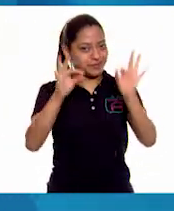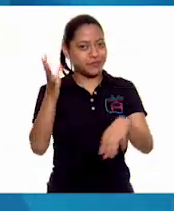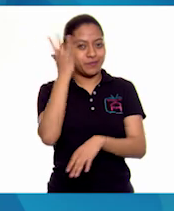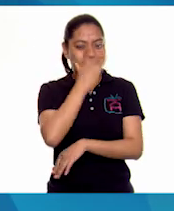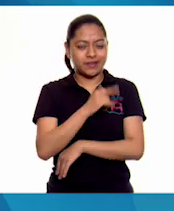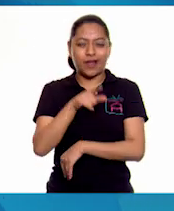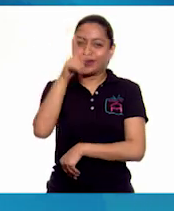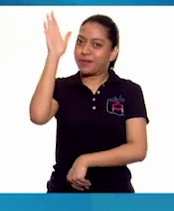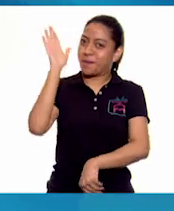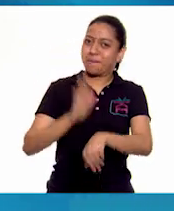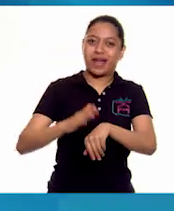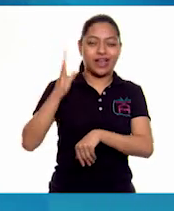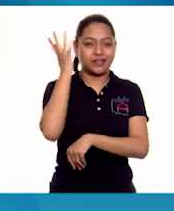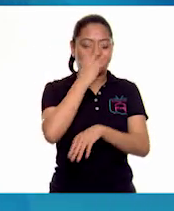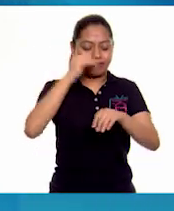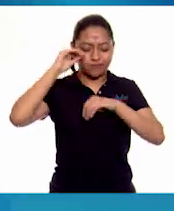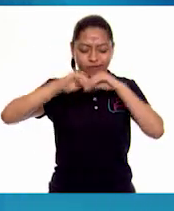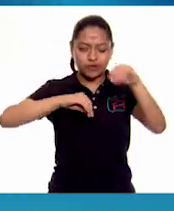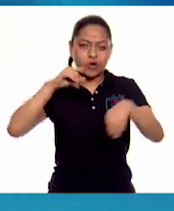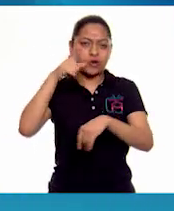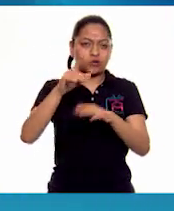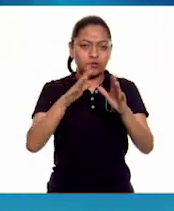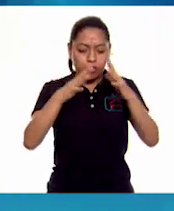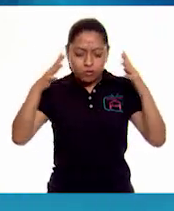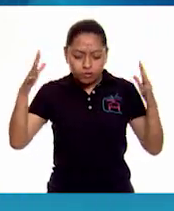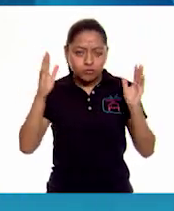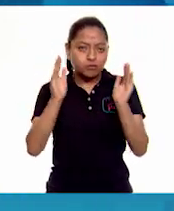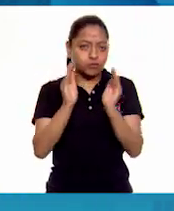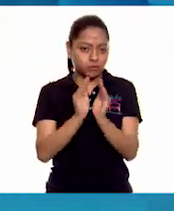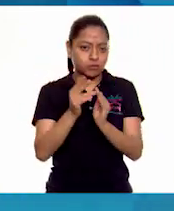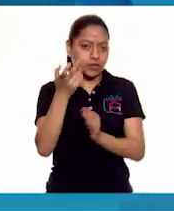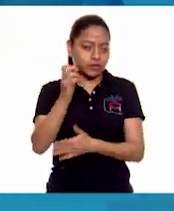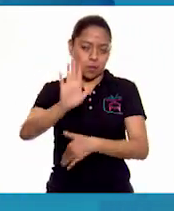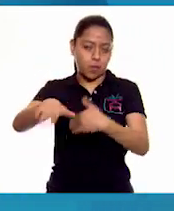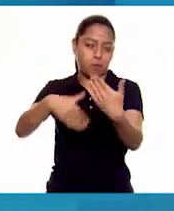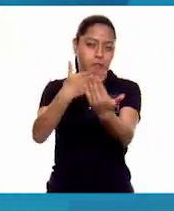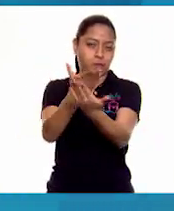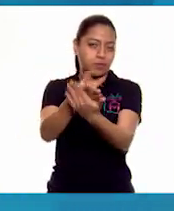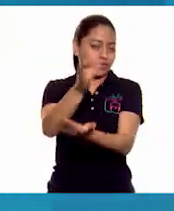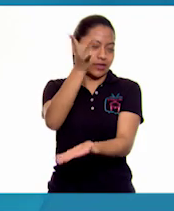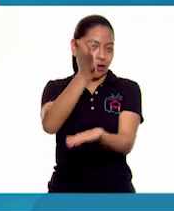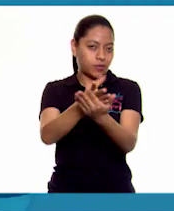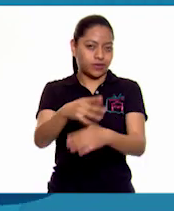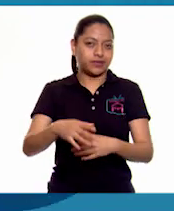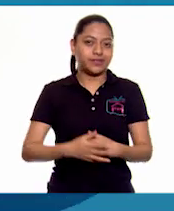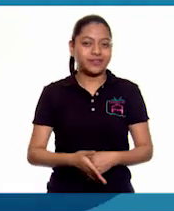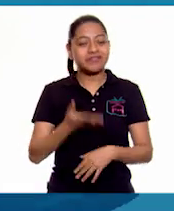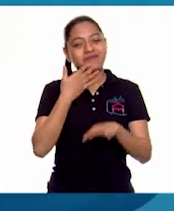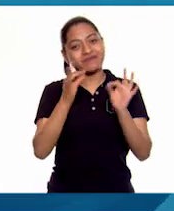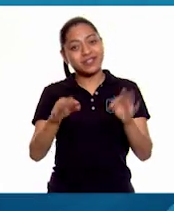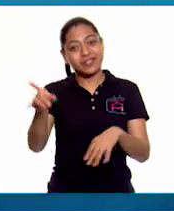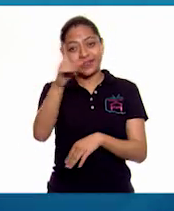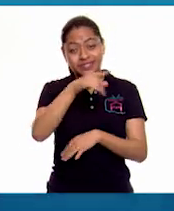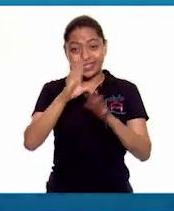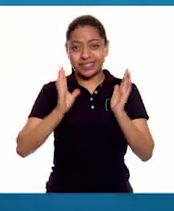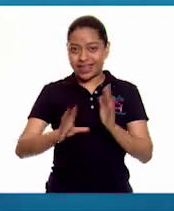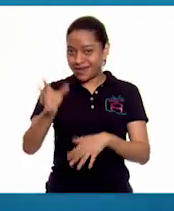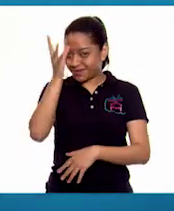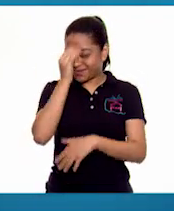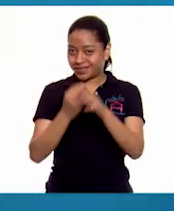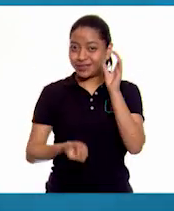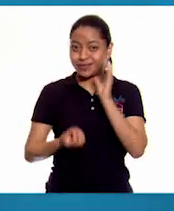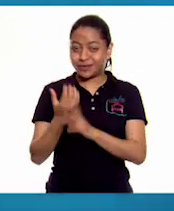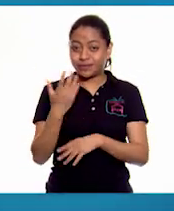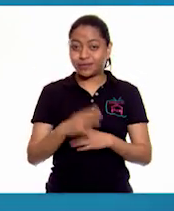más bonito que el mío, lo pueden hacer de diferentes tamaños, esta es solamente una sugerencia, y bien, ustedes acaban de aprender algo,